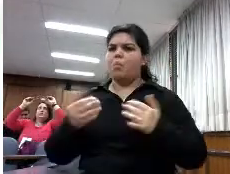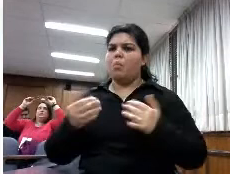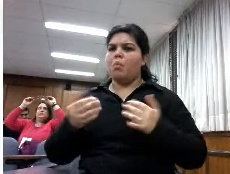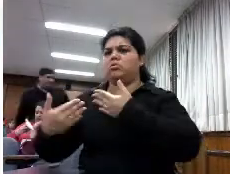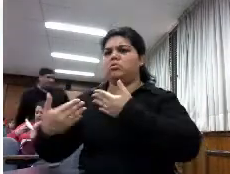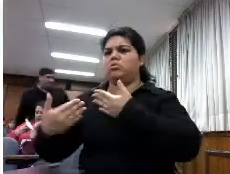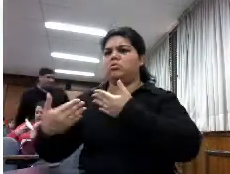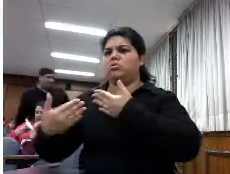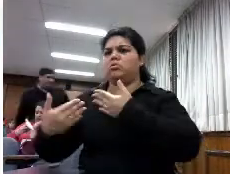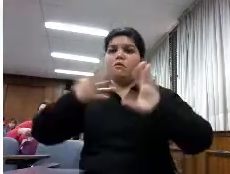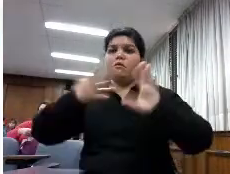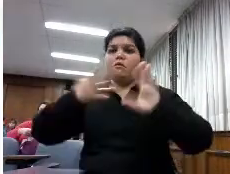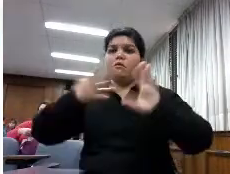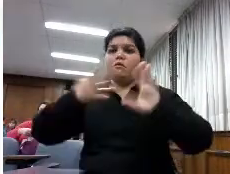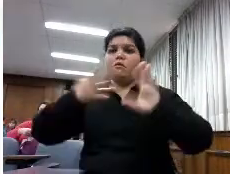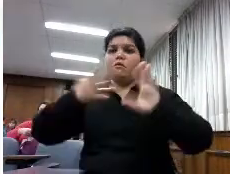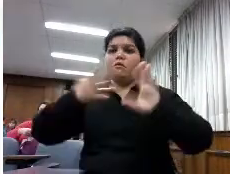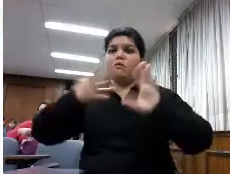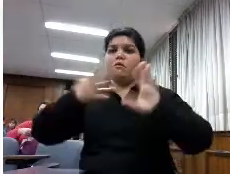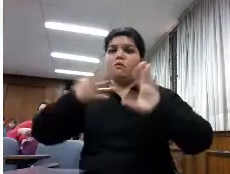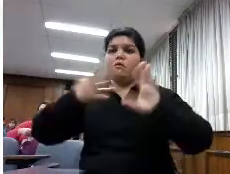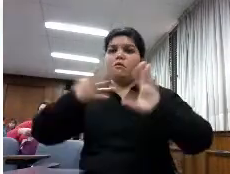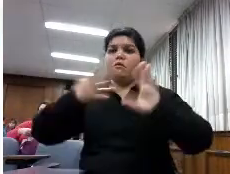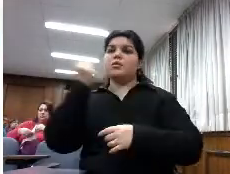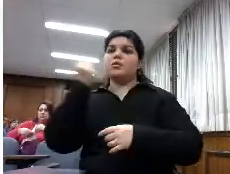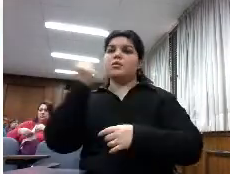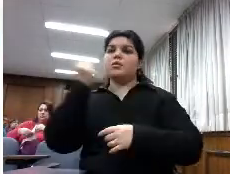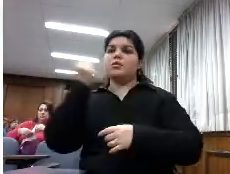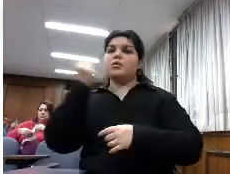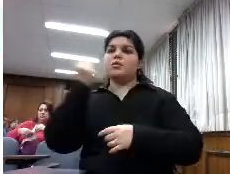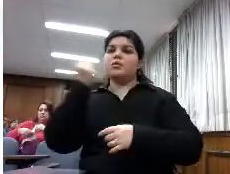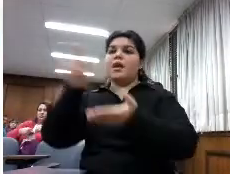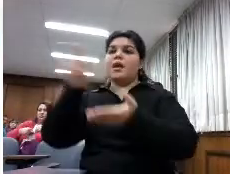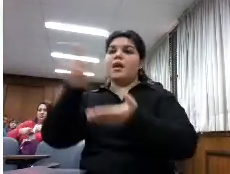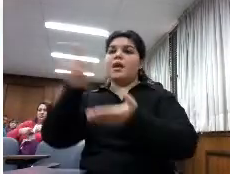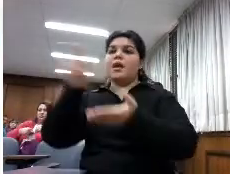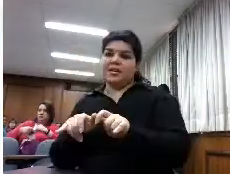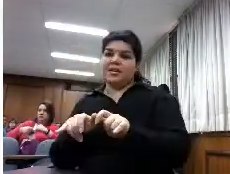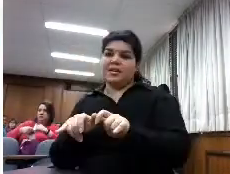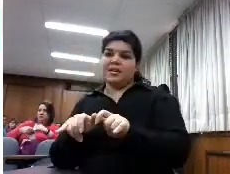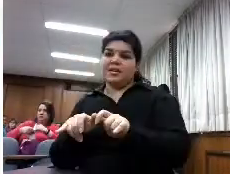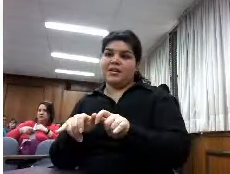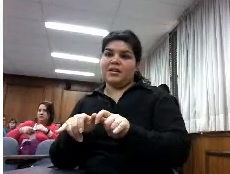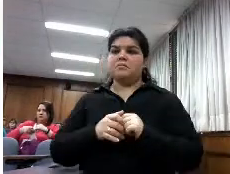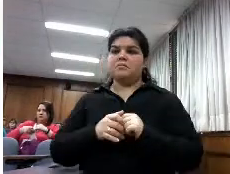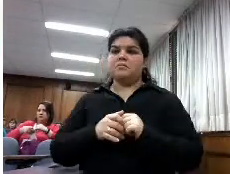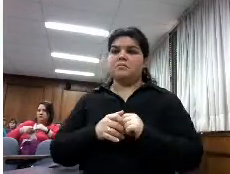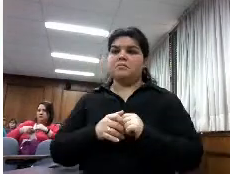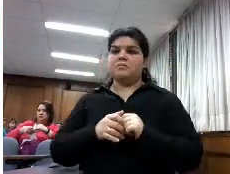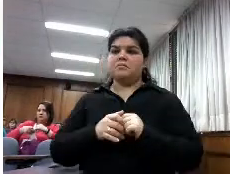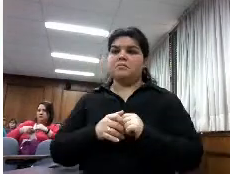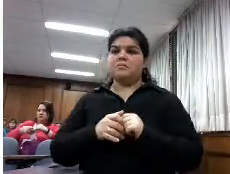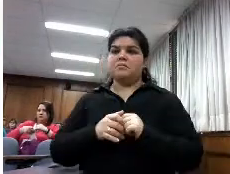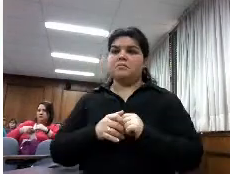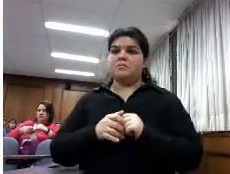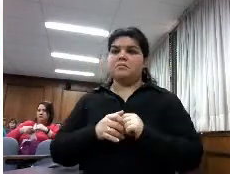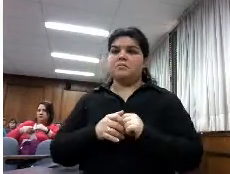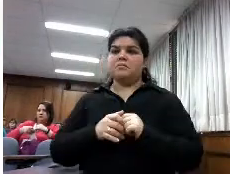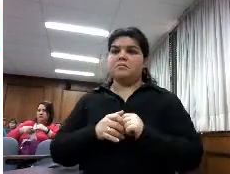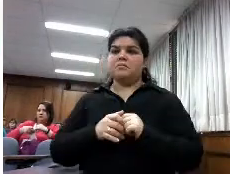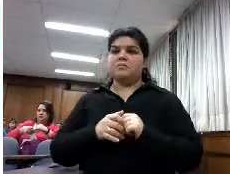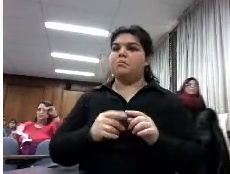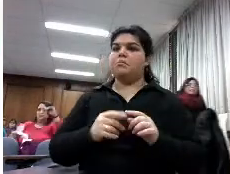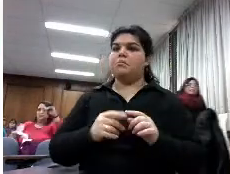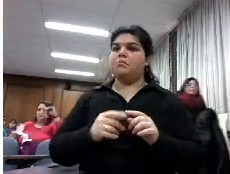digital frente a la lectura en papel cada vez un medio y otro medio se van a diferenciar aquí está ocurriendo